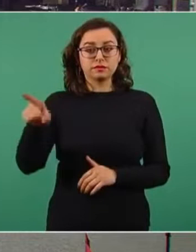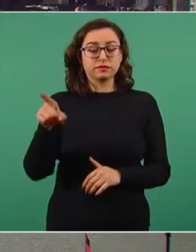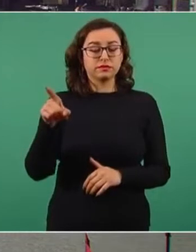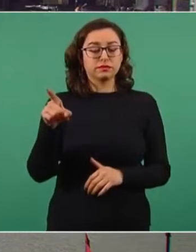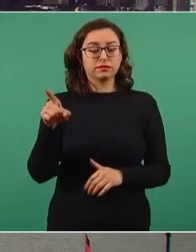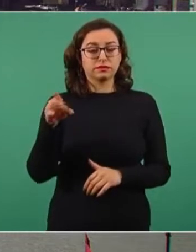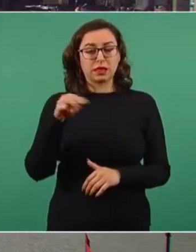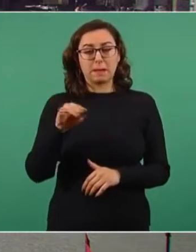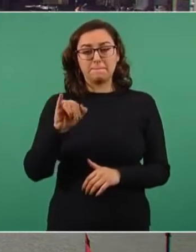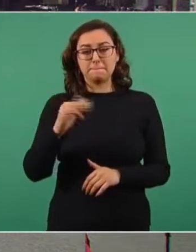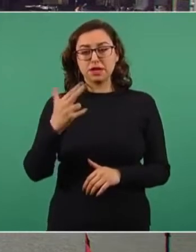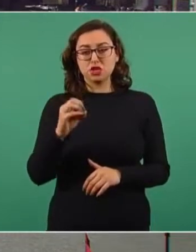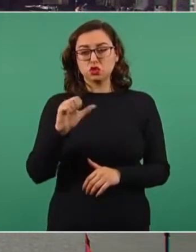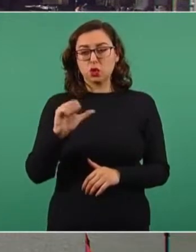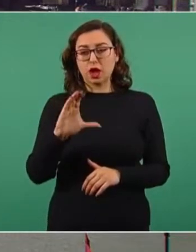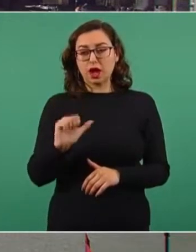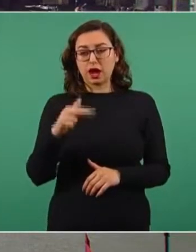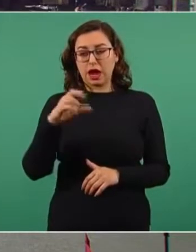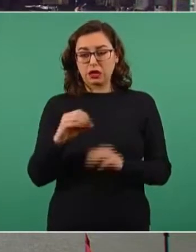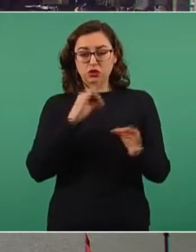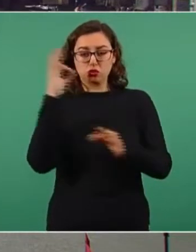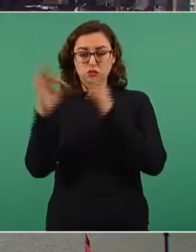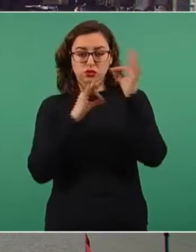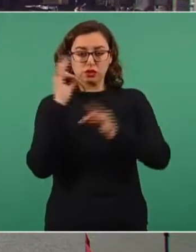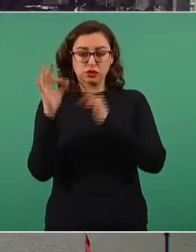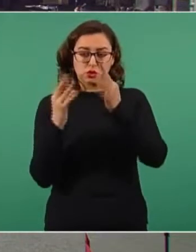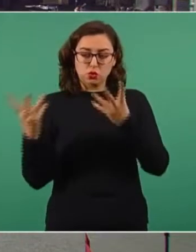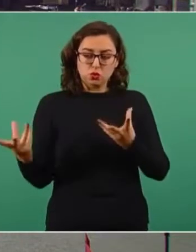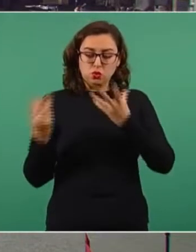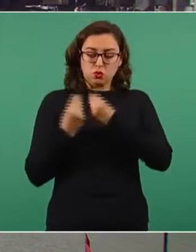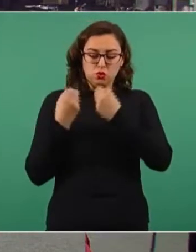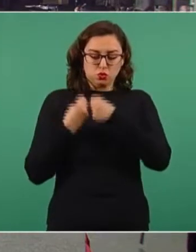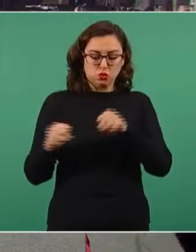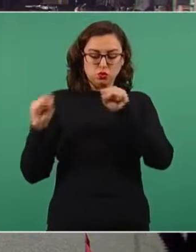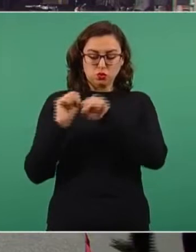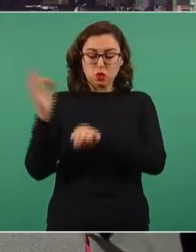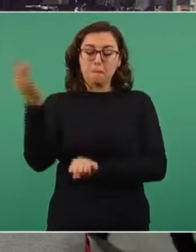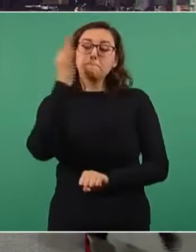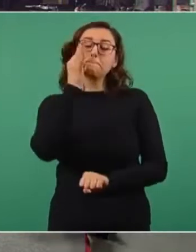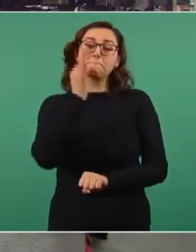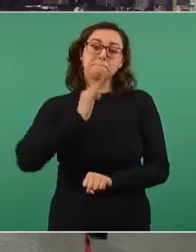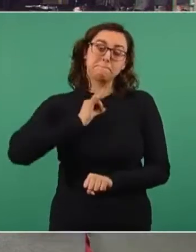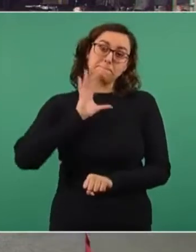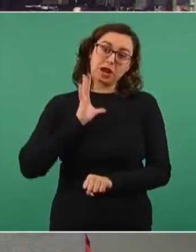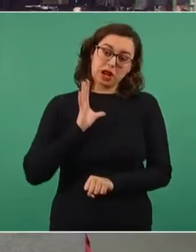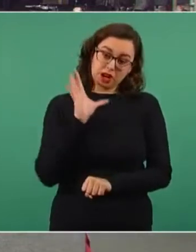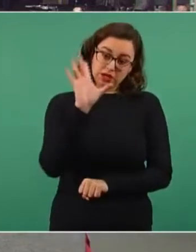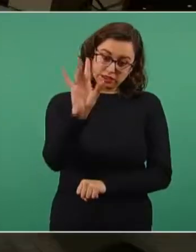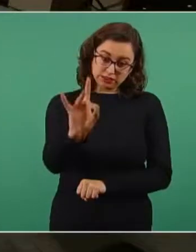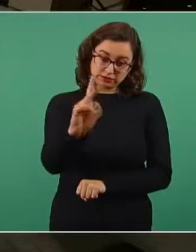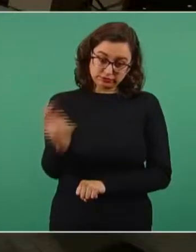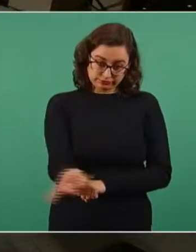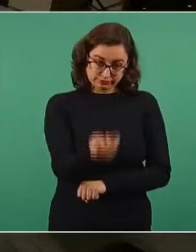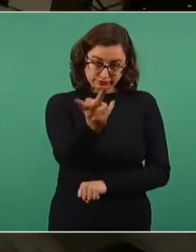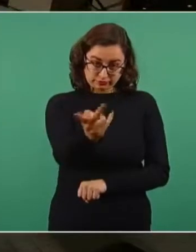con quienes tenemos una asociación y es en el sentido de que el